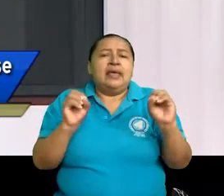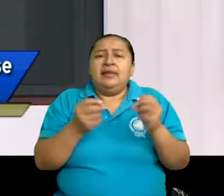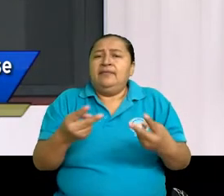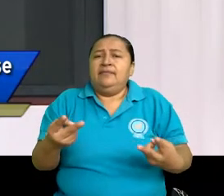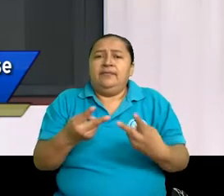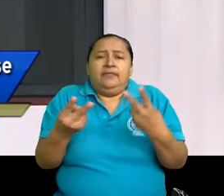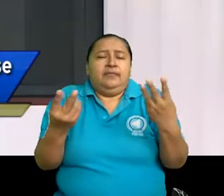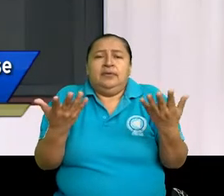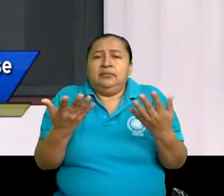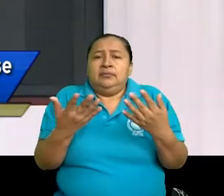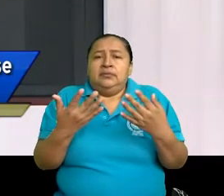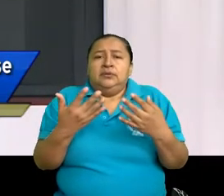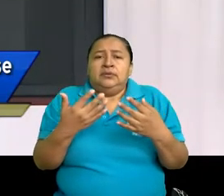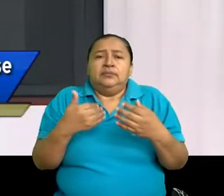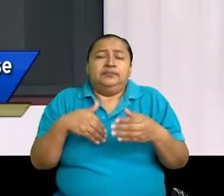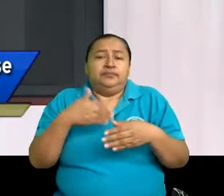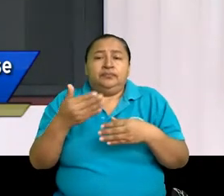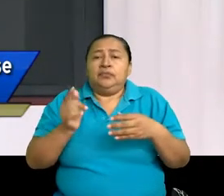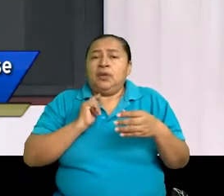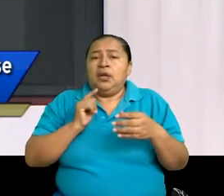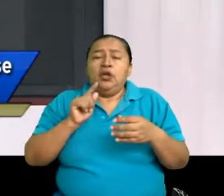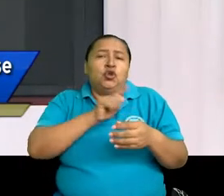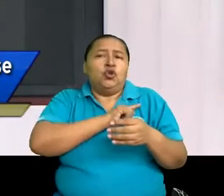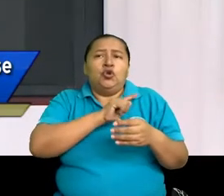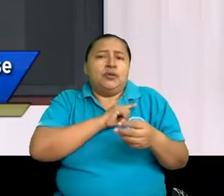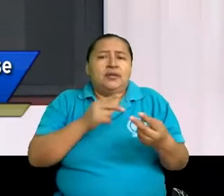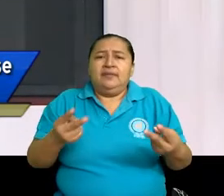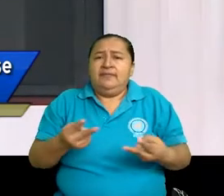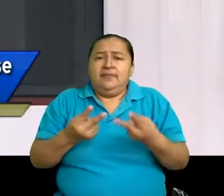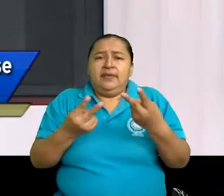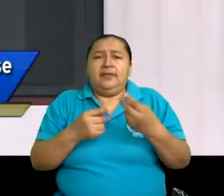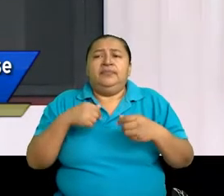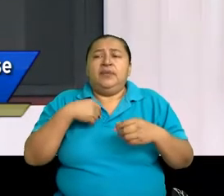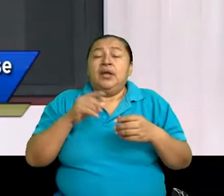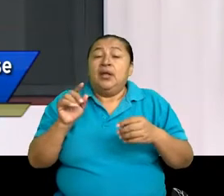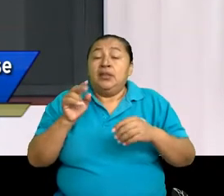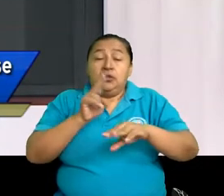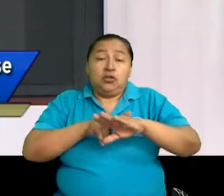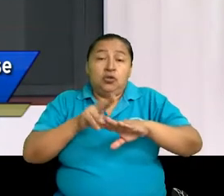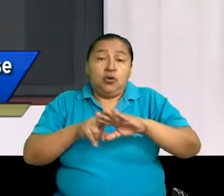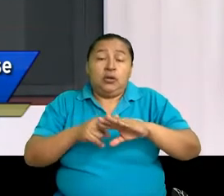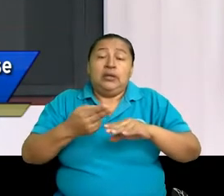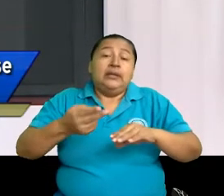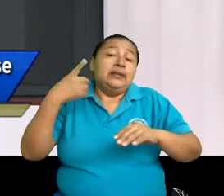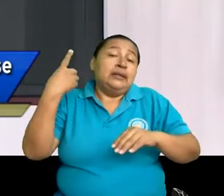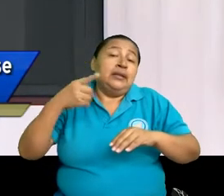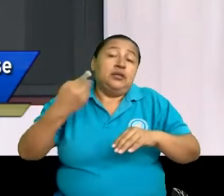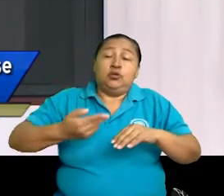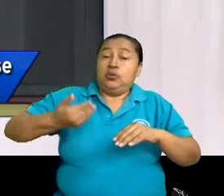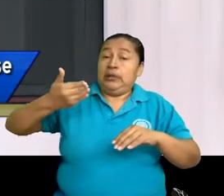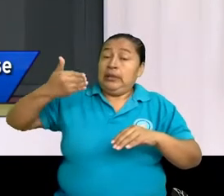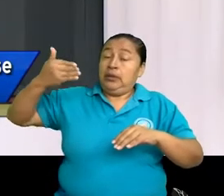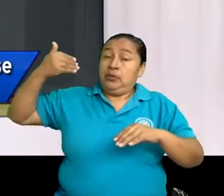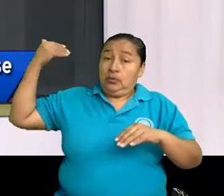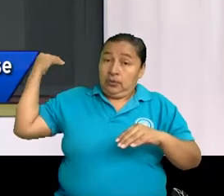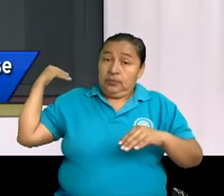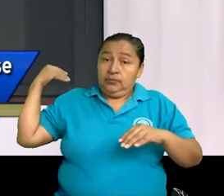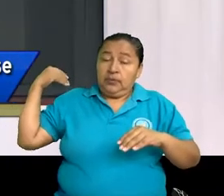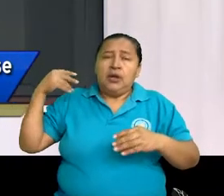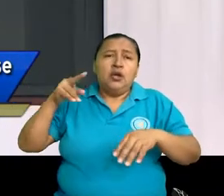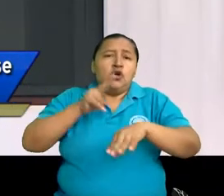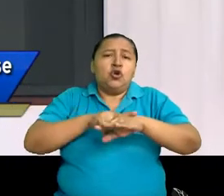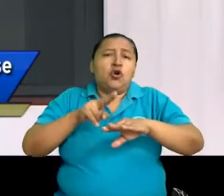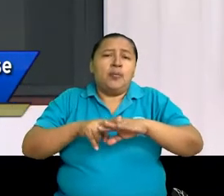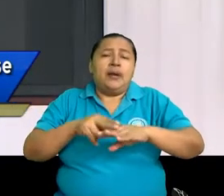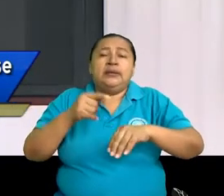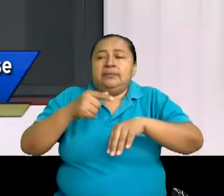las normas que no tienen vida. Estas son las normas sin vigencia o derecho histórico, como dije anteriormente, son las normas que